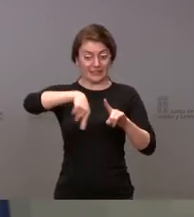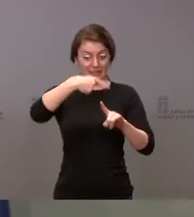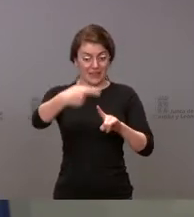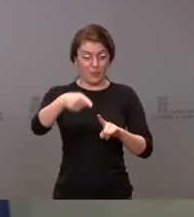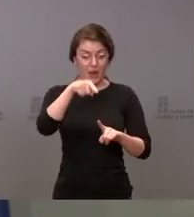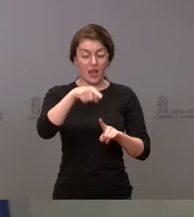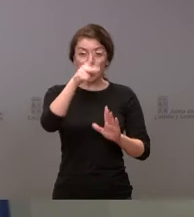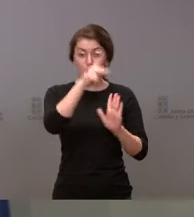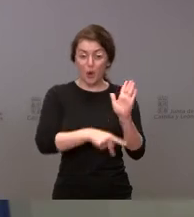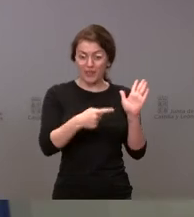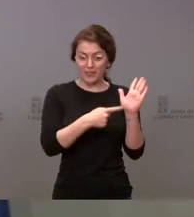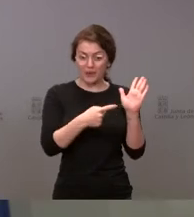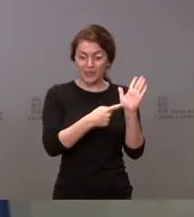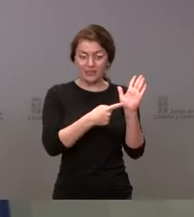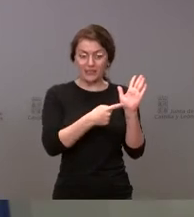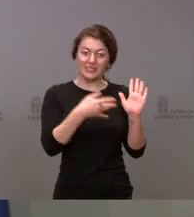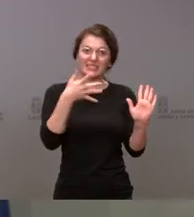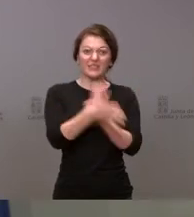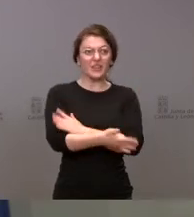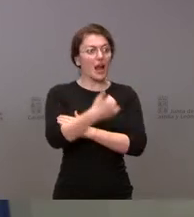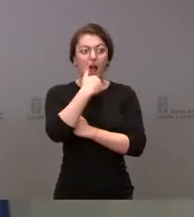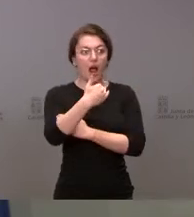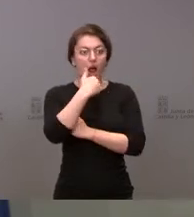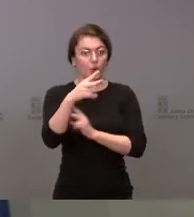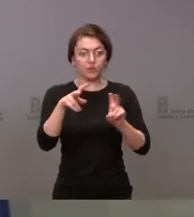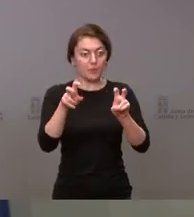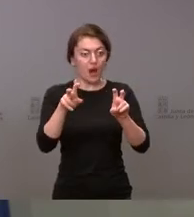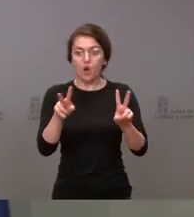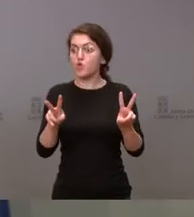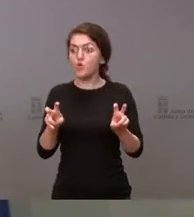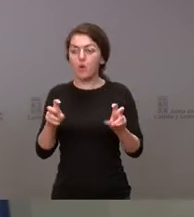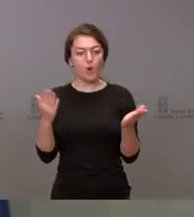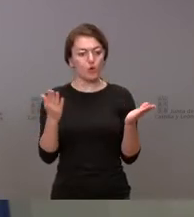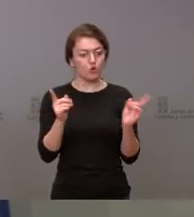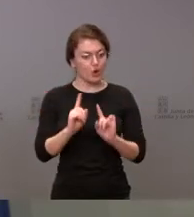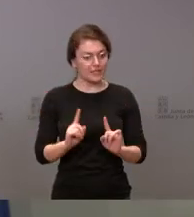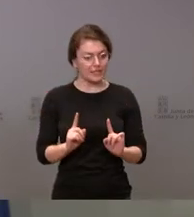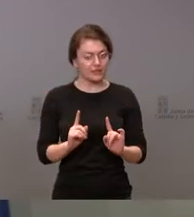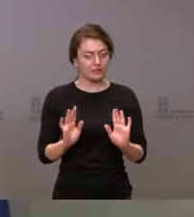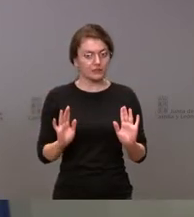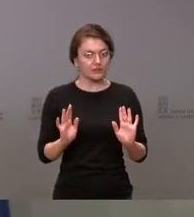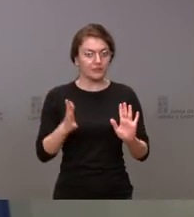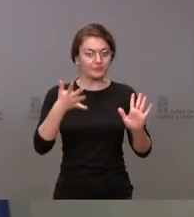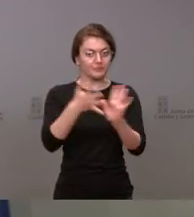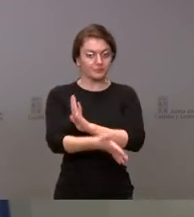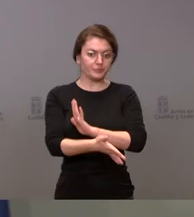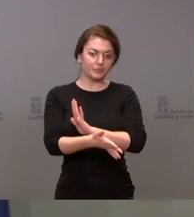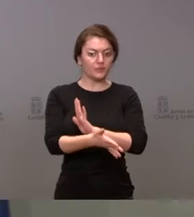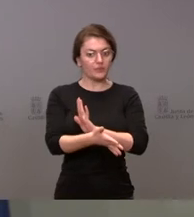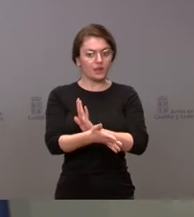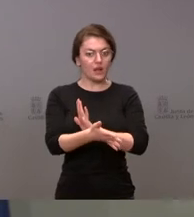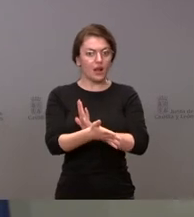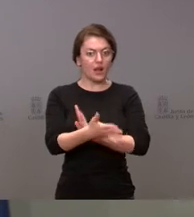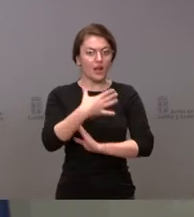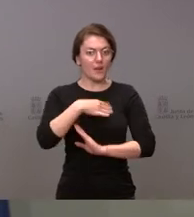oficial del Estado no se deriva novedad alguna en torno a este asunto. Y por tanto, lo que es de aplicación no es tanto lo que se pueda anunciar